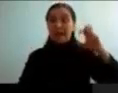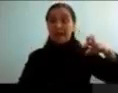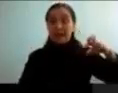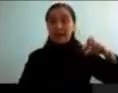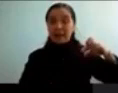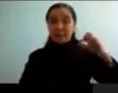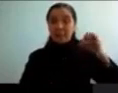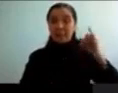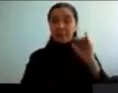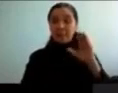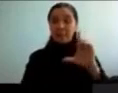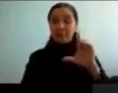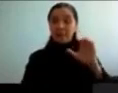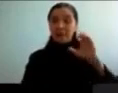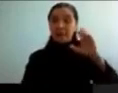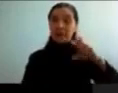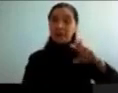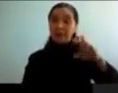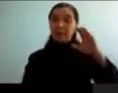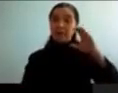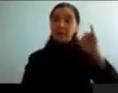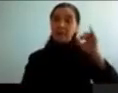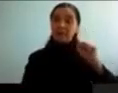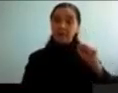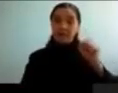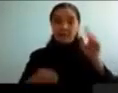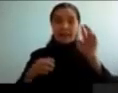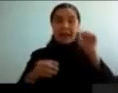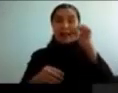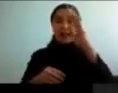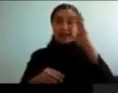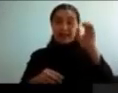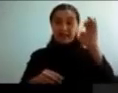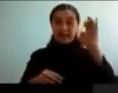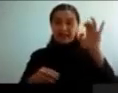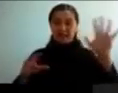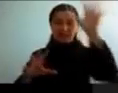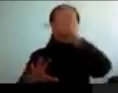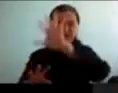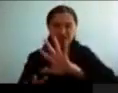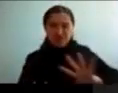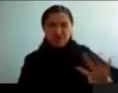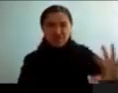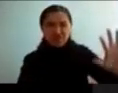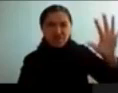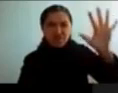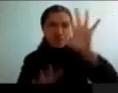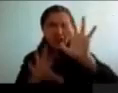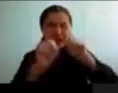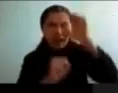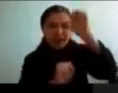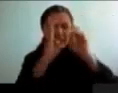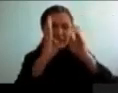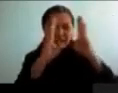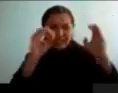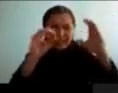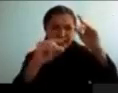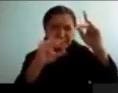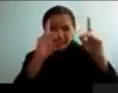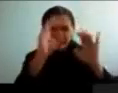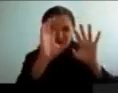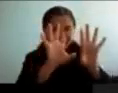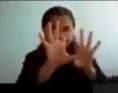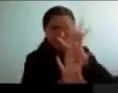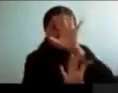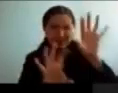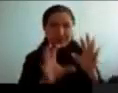que buscar una letra, en medio de un mar de letras, y al hacer esta tarea, que nos lo voy explicar muy bien, nos damos cuenta, que en muchas regiones del cerebro, especialmente en regiones frontales, y en